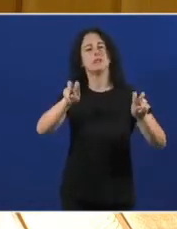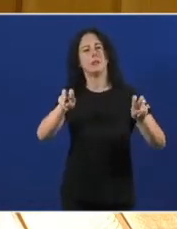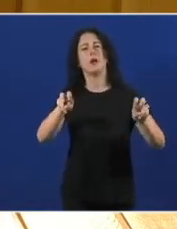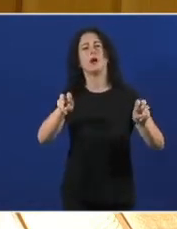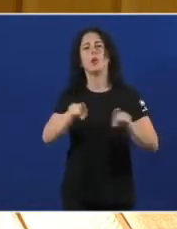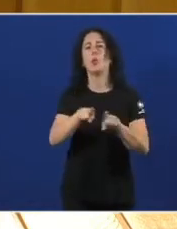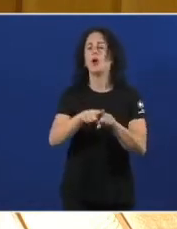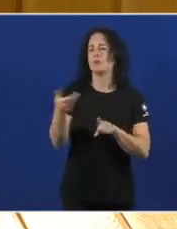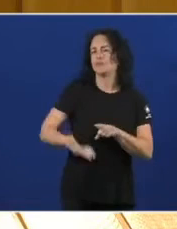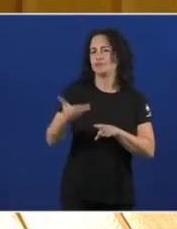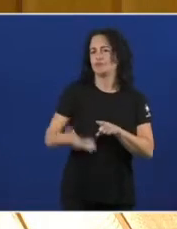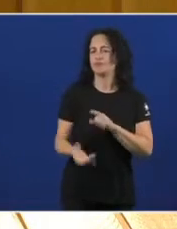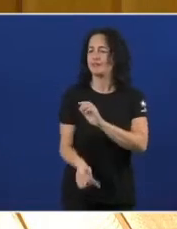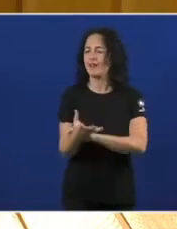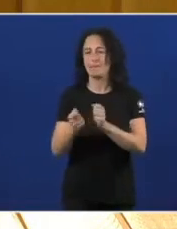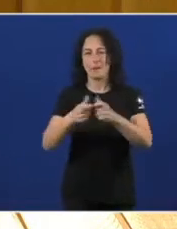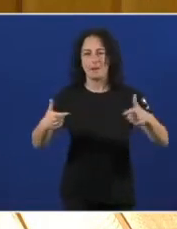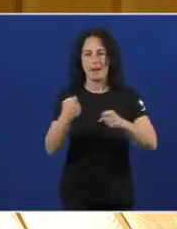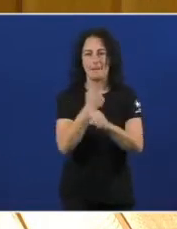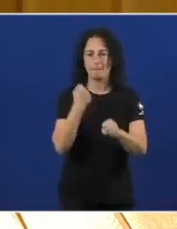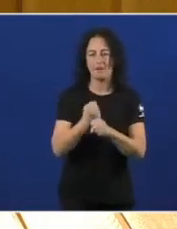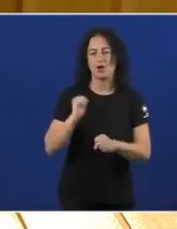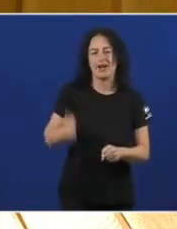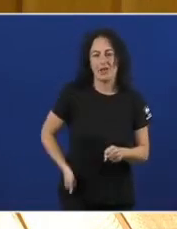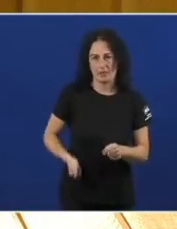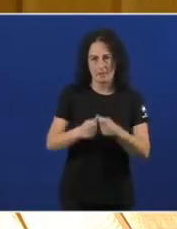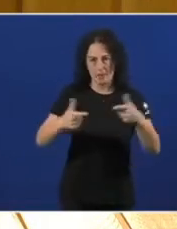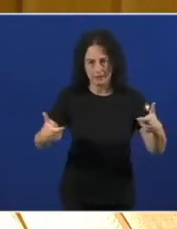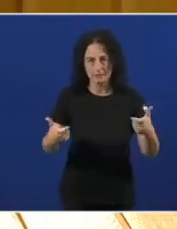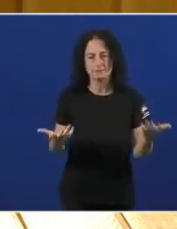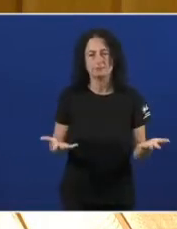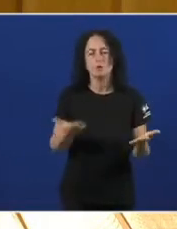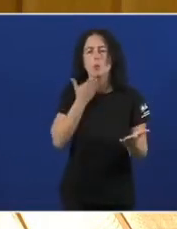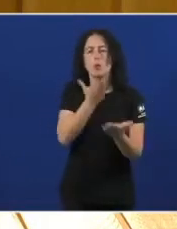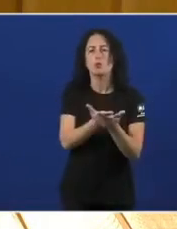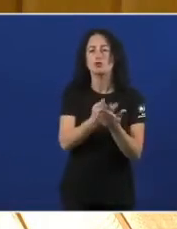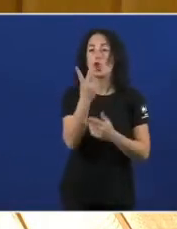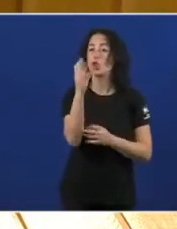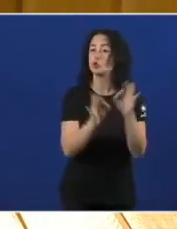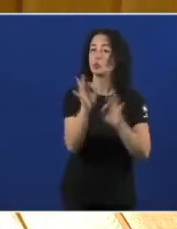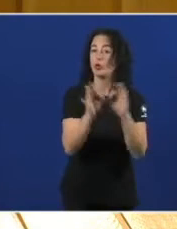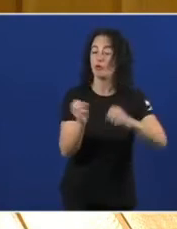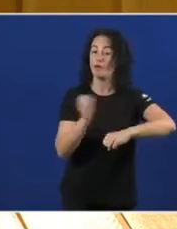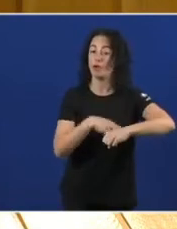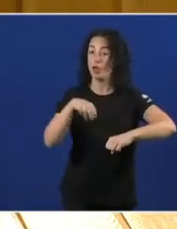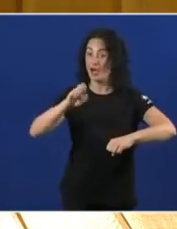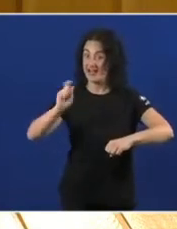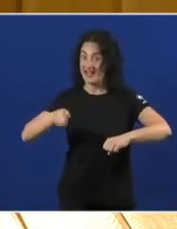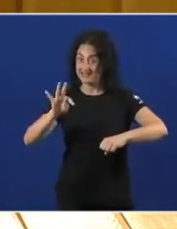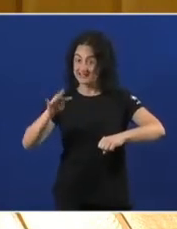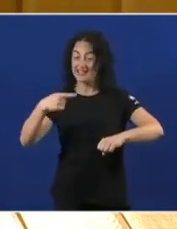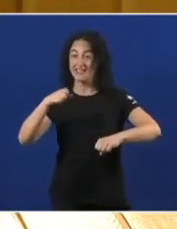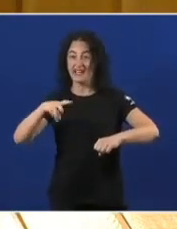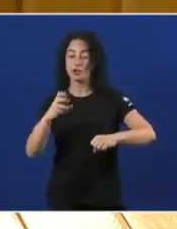Importante Na creación De emprego E de riqueza Proponemos Destinar O 2% Dos fondos Next Generation A cultura